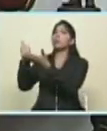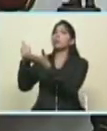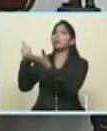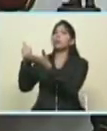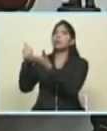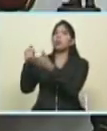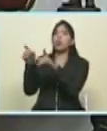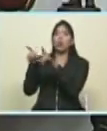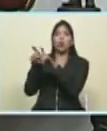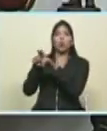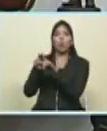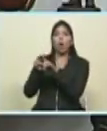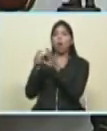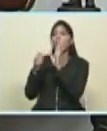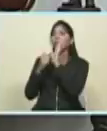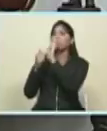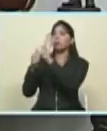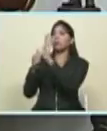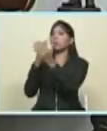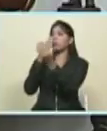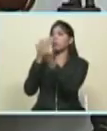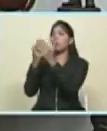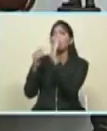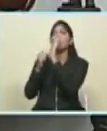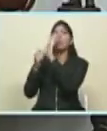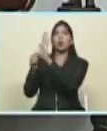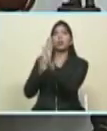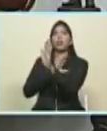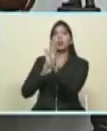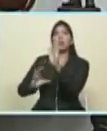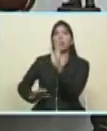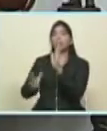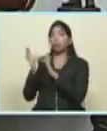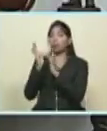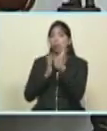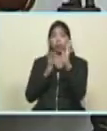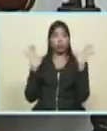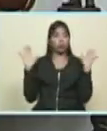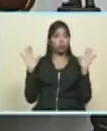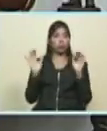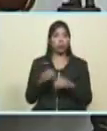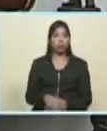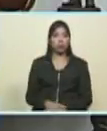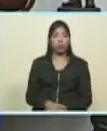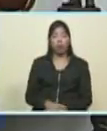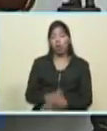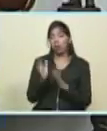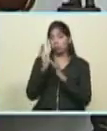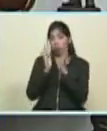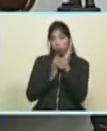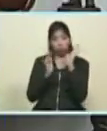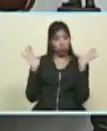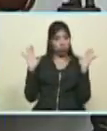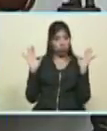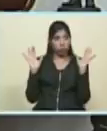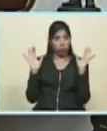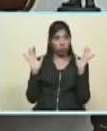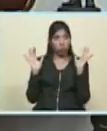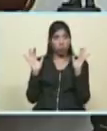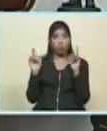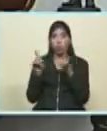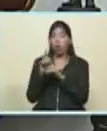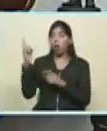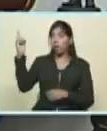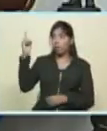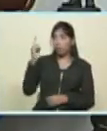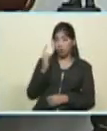del cristianismo verdadero que nosotros practicamos. El cristianismo de Cristo, de Jesús el Redentor, de Jesús el que vino por